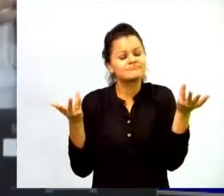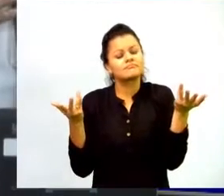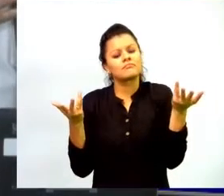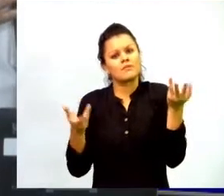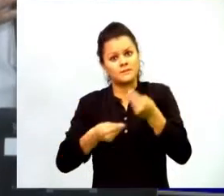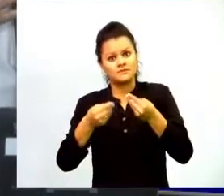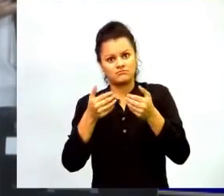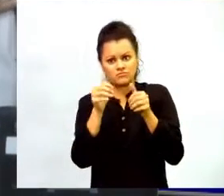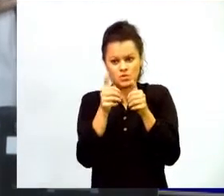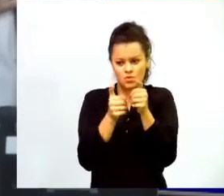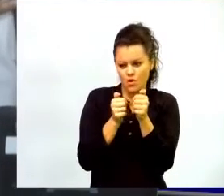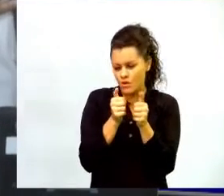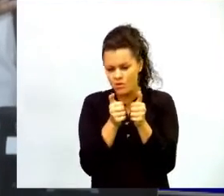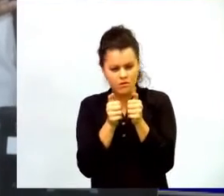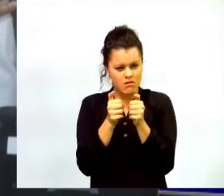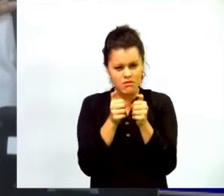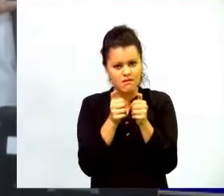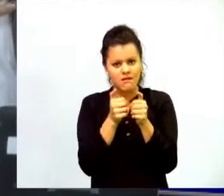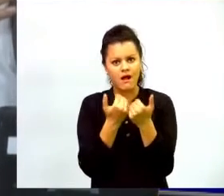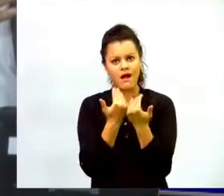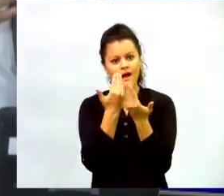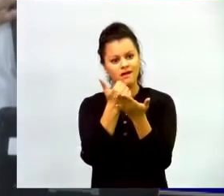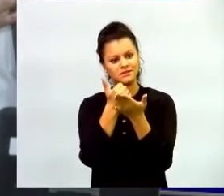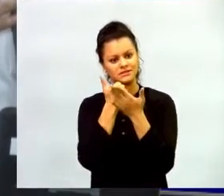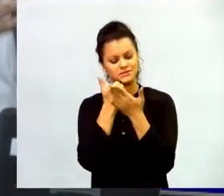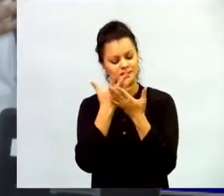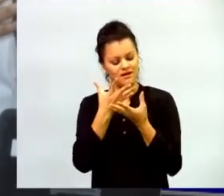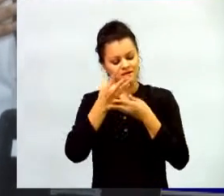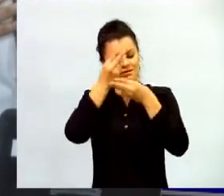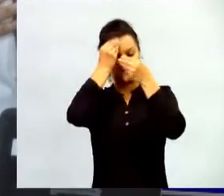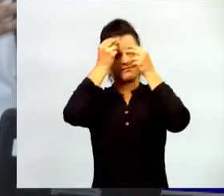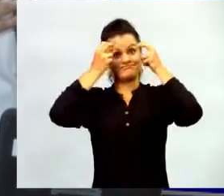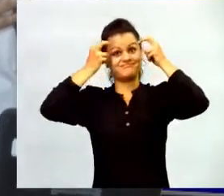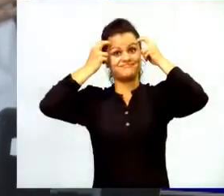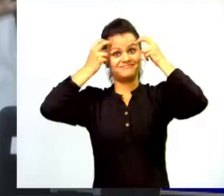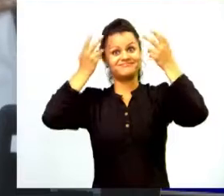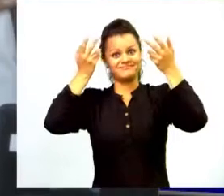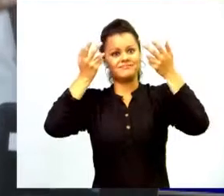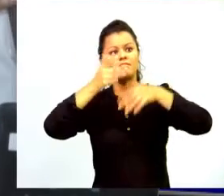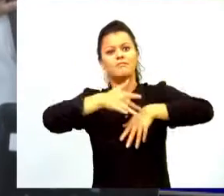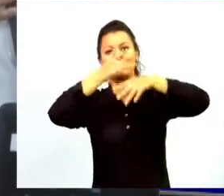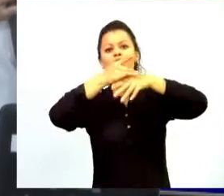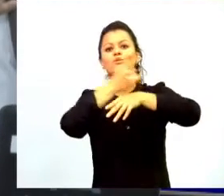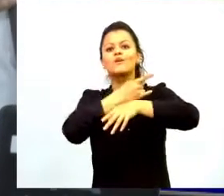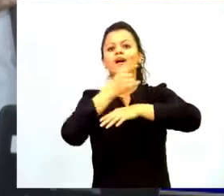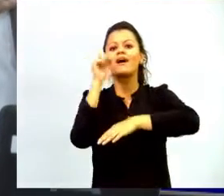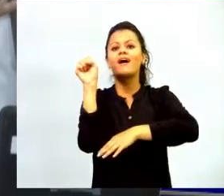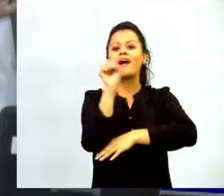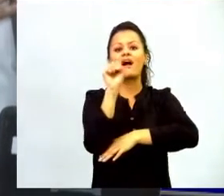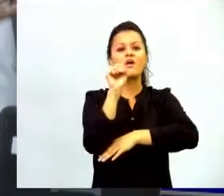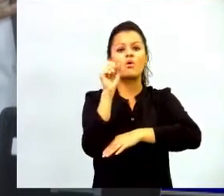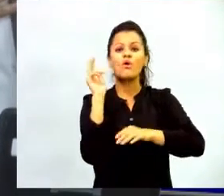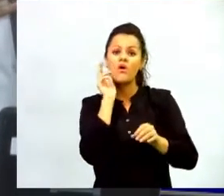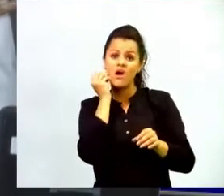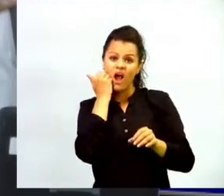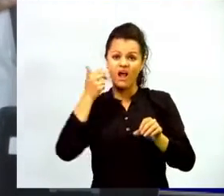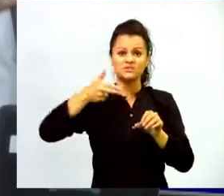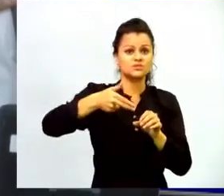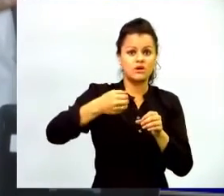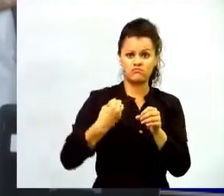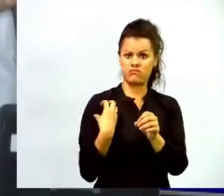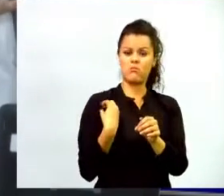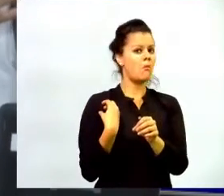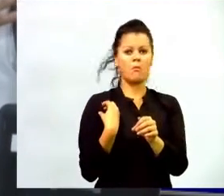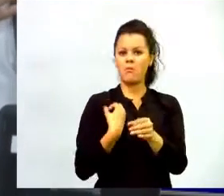interiorizaban todos los conocimientos como promovían el uso de carros eléctricos por ejemplo como aprendían a controlar